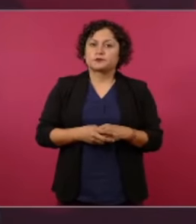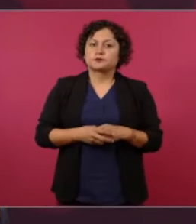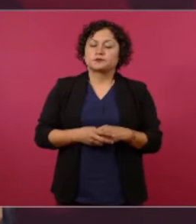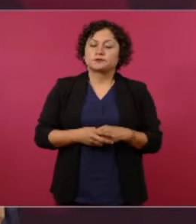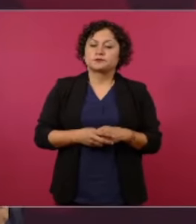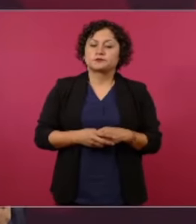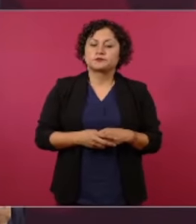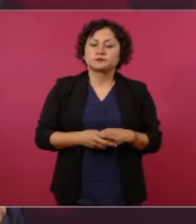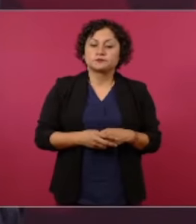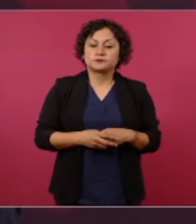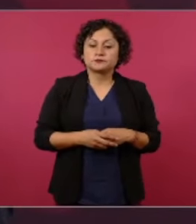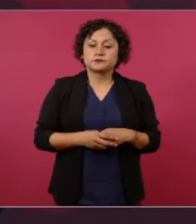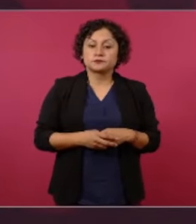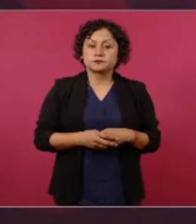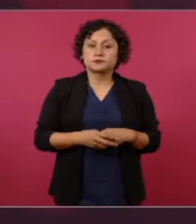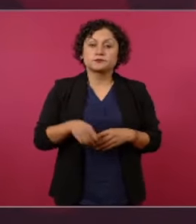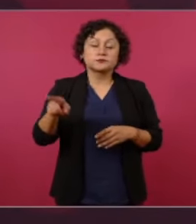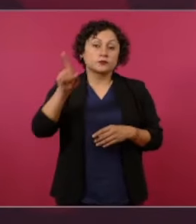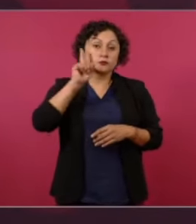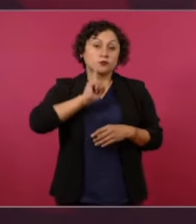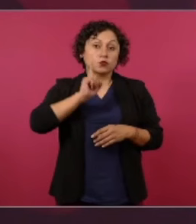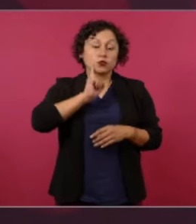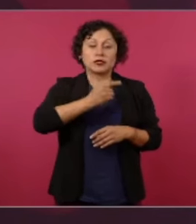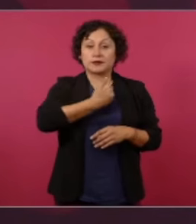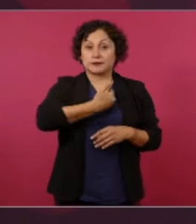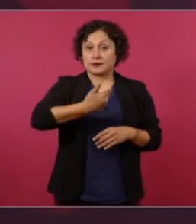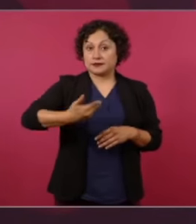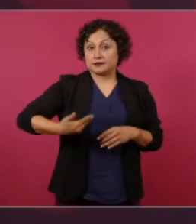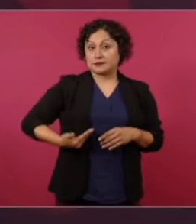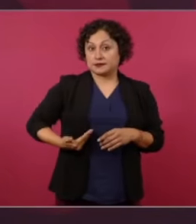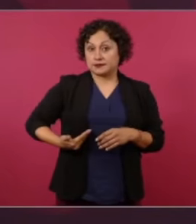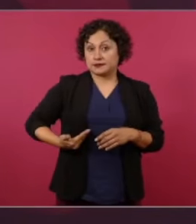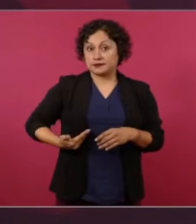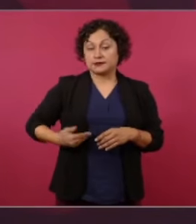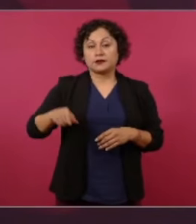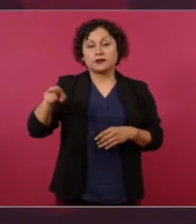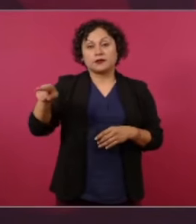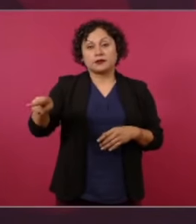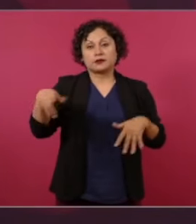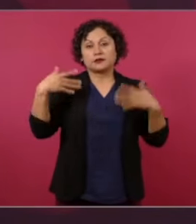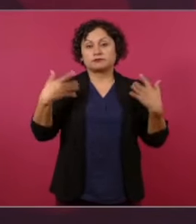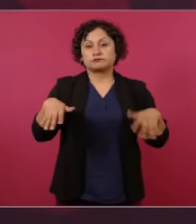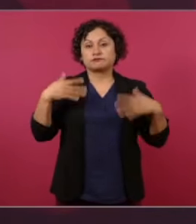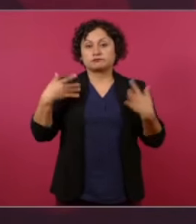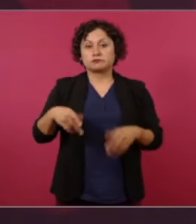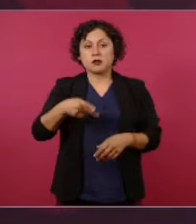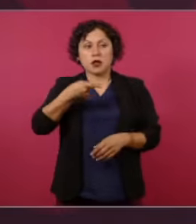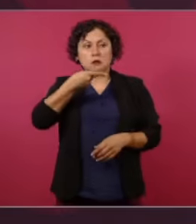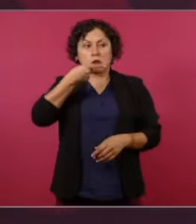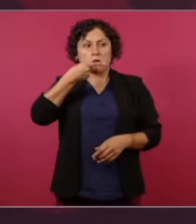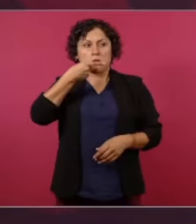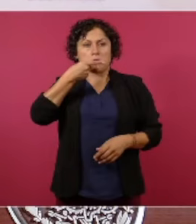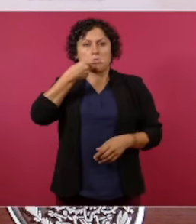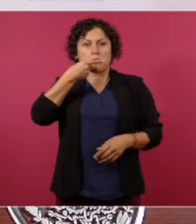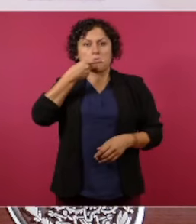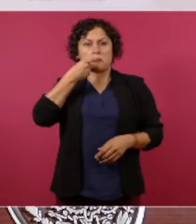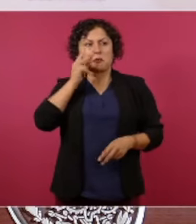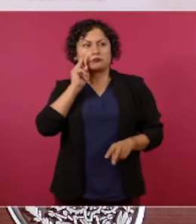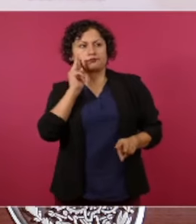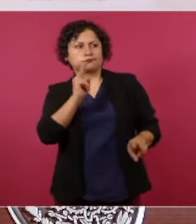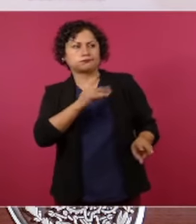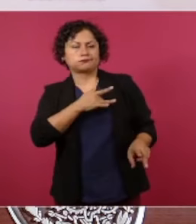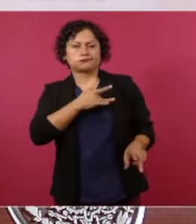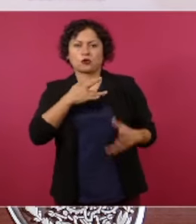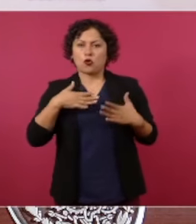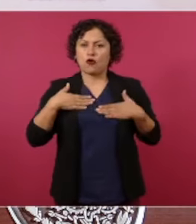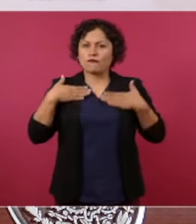La presidenta electa transmite mucha confianza, y eso